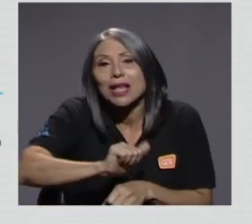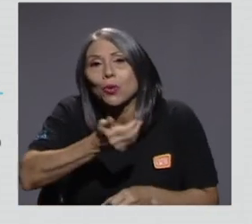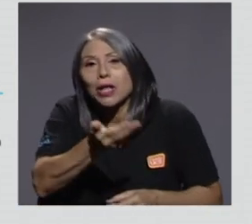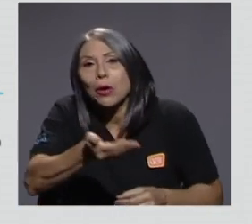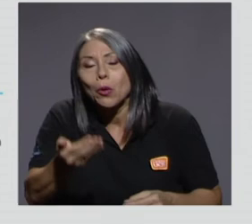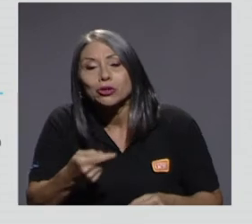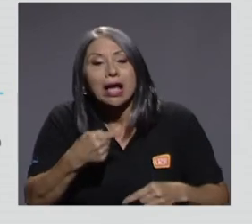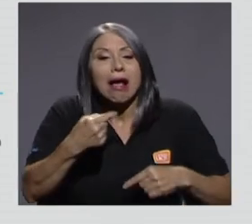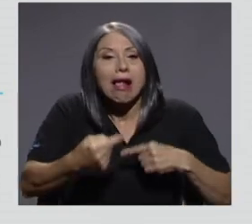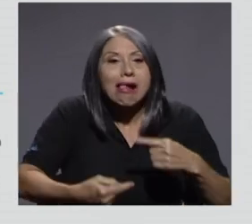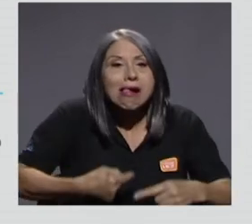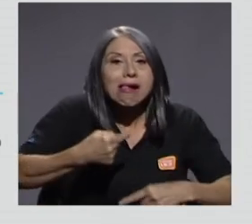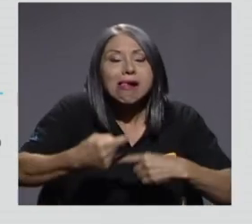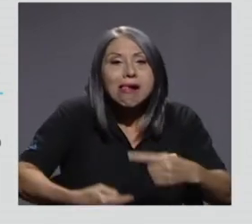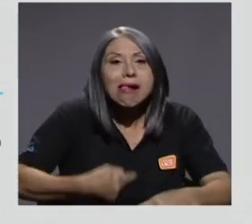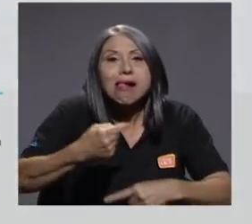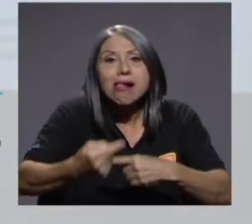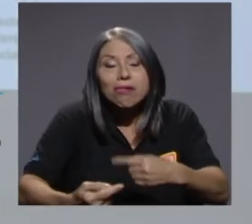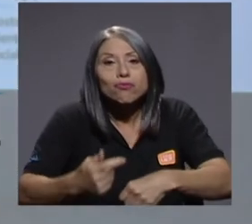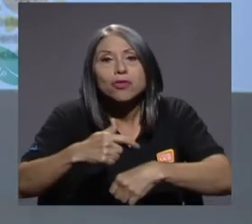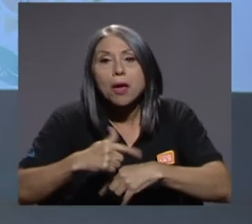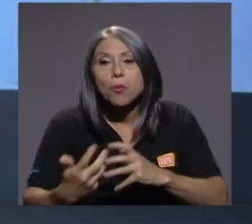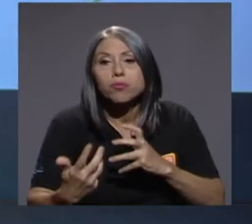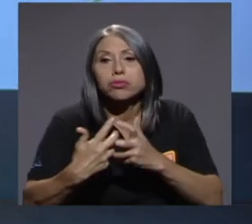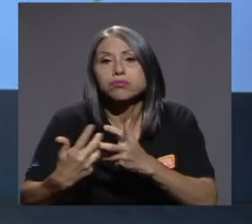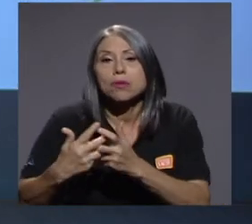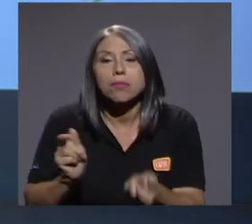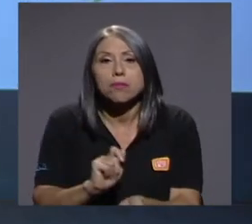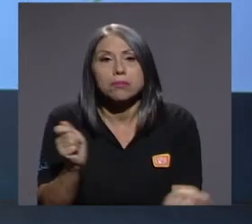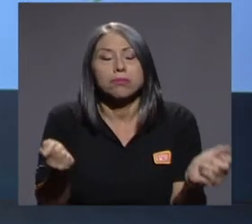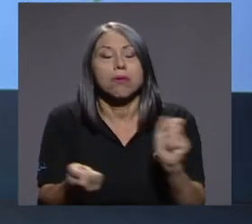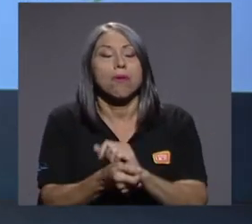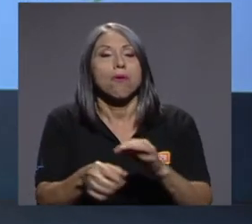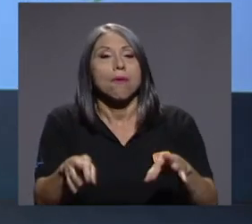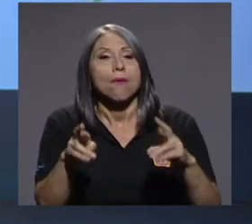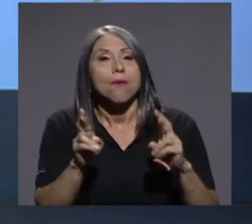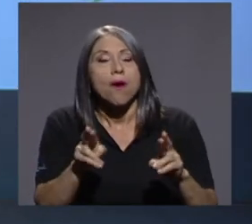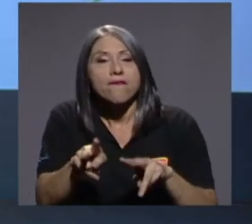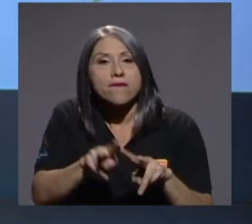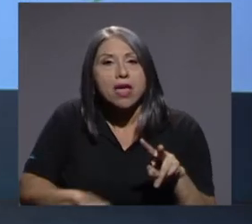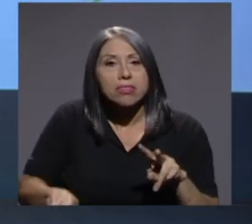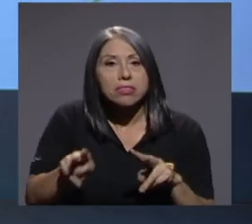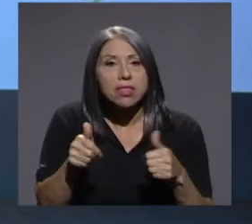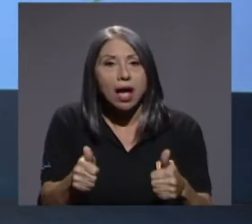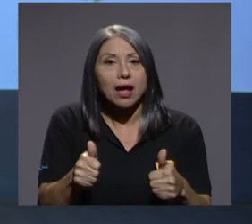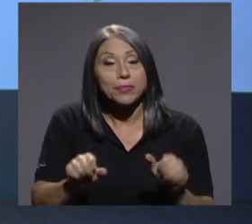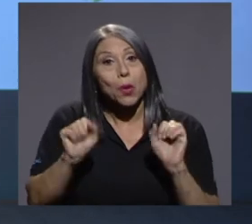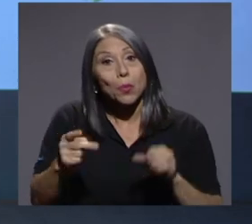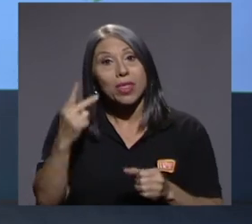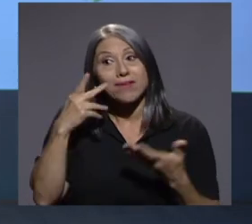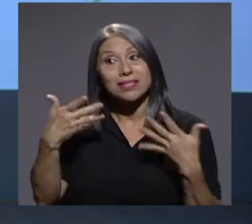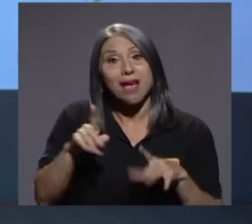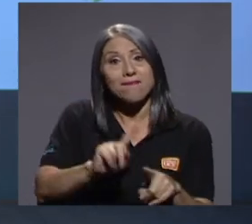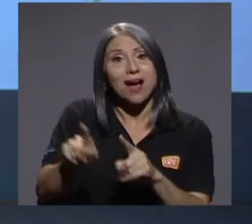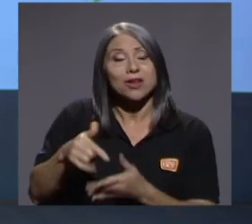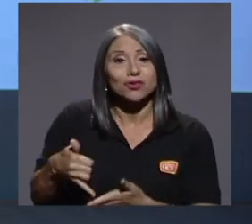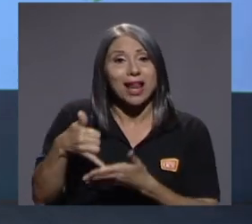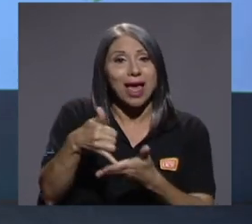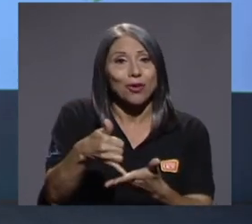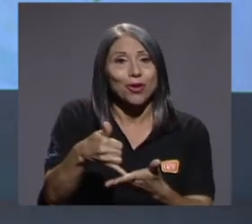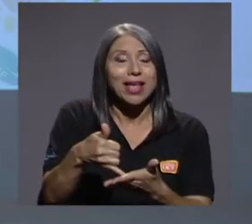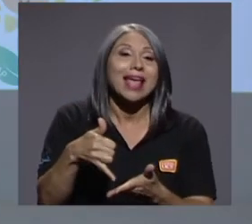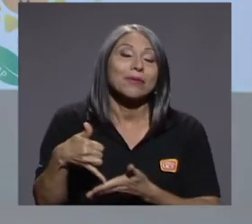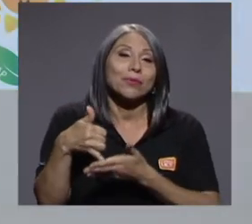de ajuste que tengan el tiempo, eso sería una gran ventaja. Como pueden ver, hemos tenido varios galardones, sobre todo el galardón